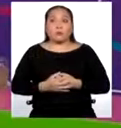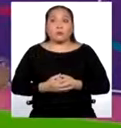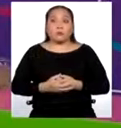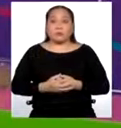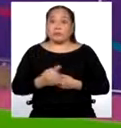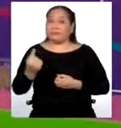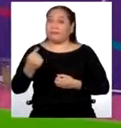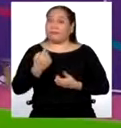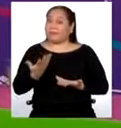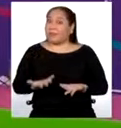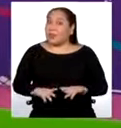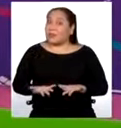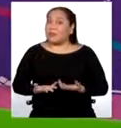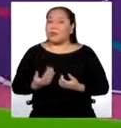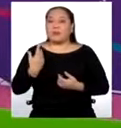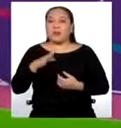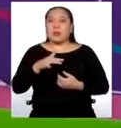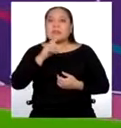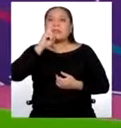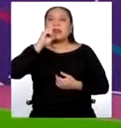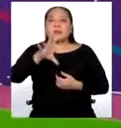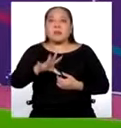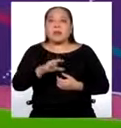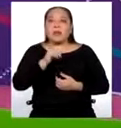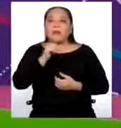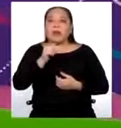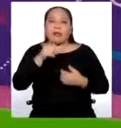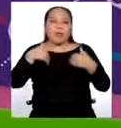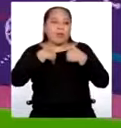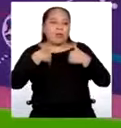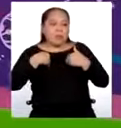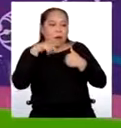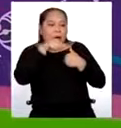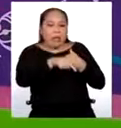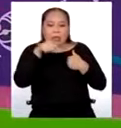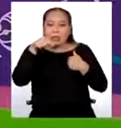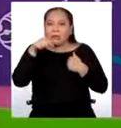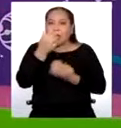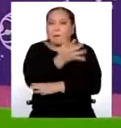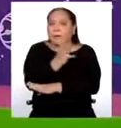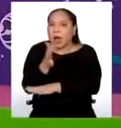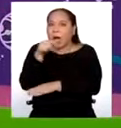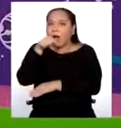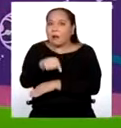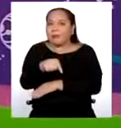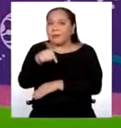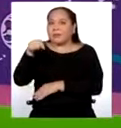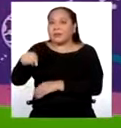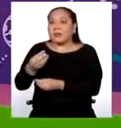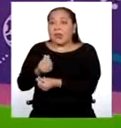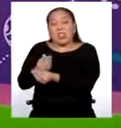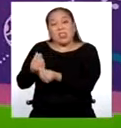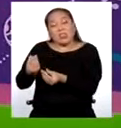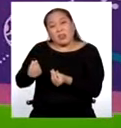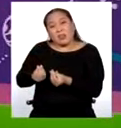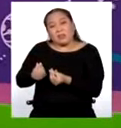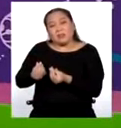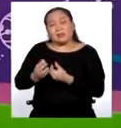Y eso, sin mencionar todavía cómo se ven afectados los animales, las plantas y el mismo suelo.